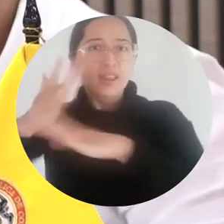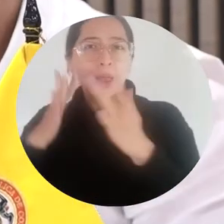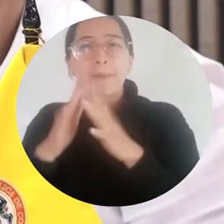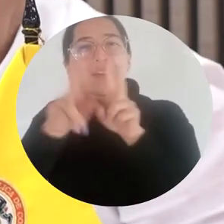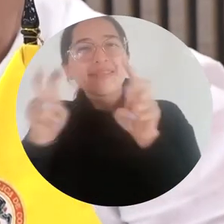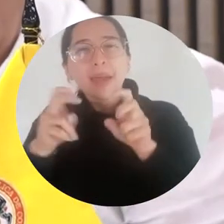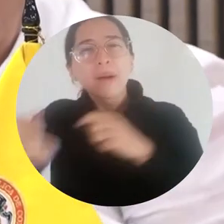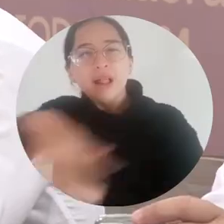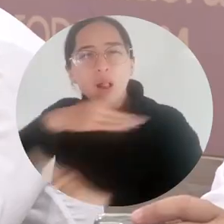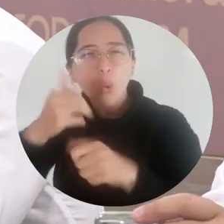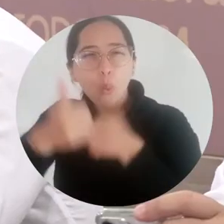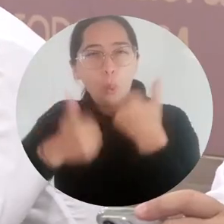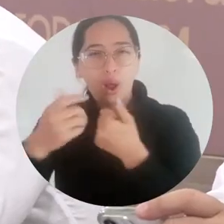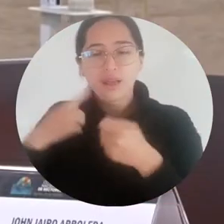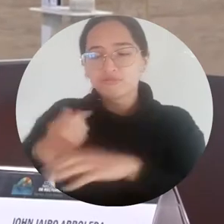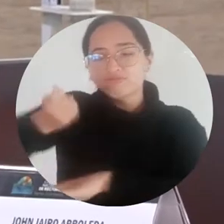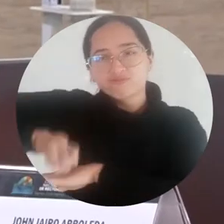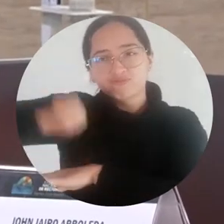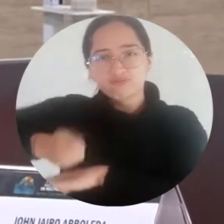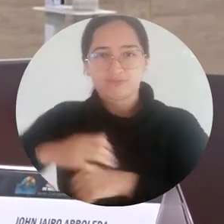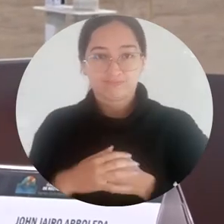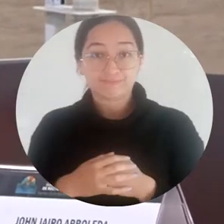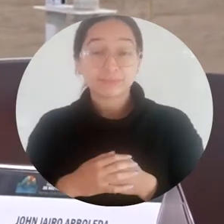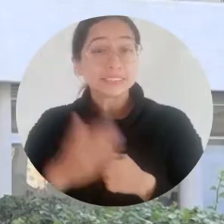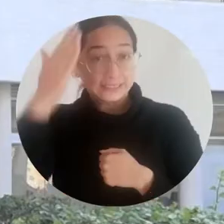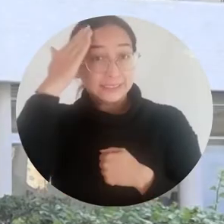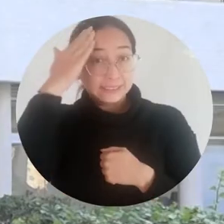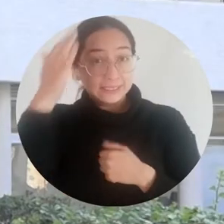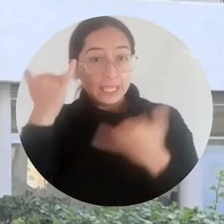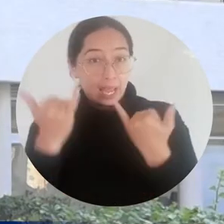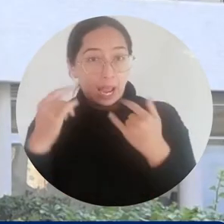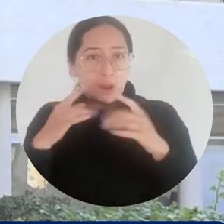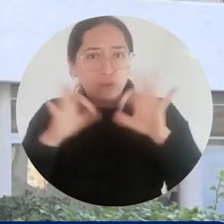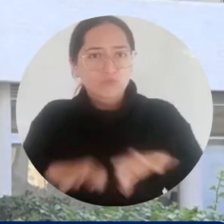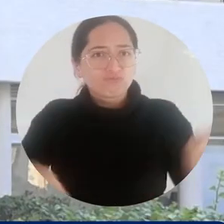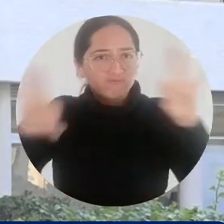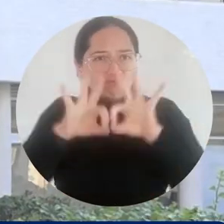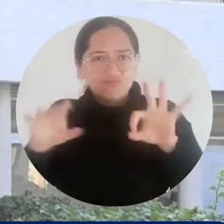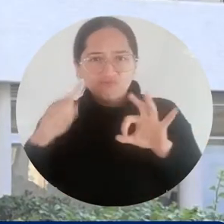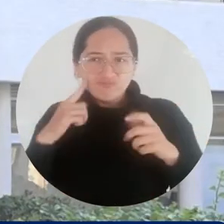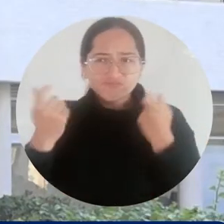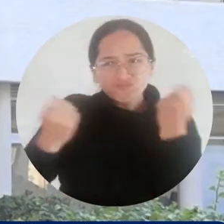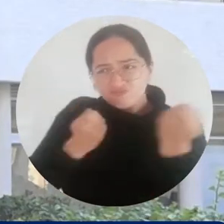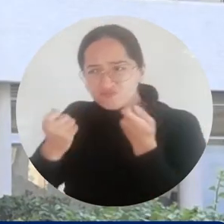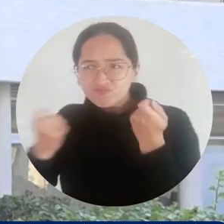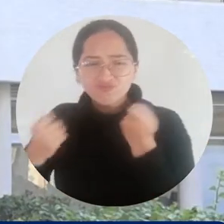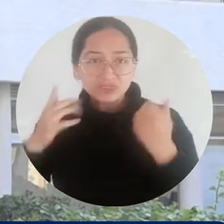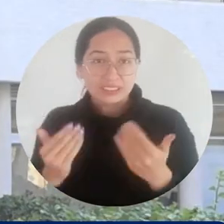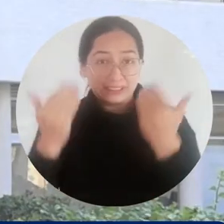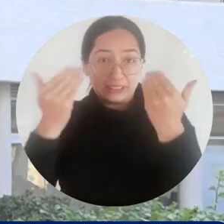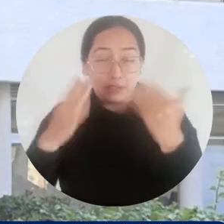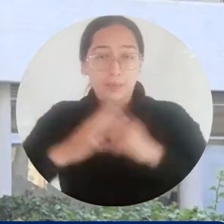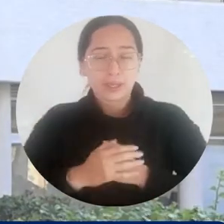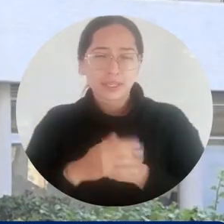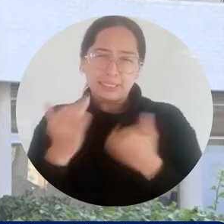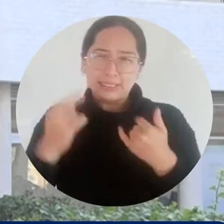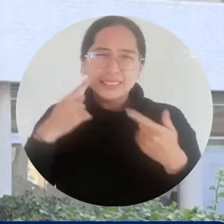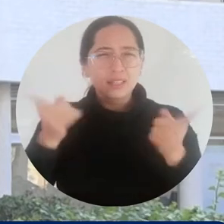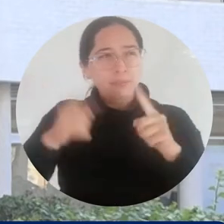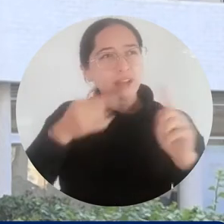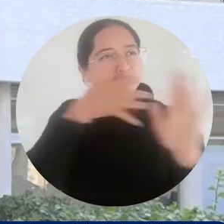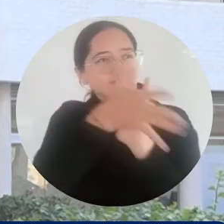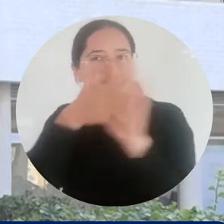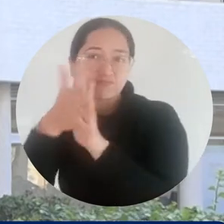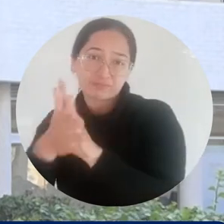asuntos jurídicos. Así que fue un día de trabajo muy activo, muy propositivo, muy constructivo, que permite mandarle un